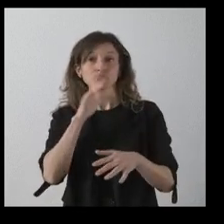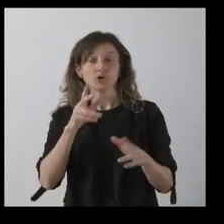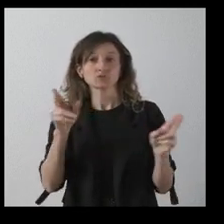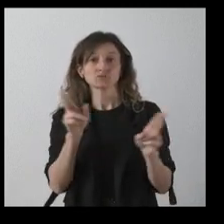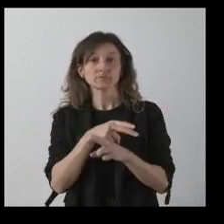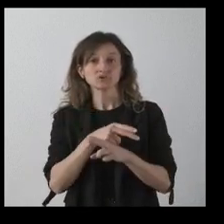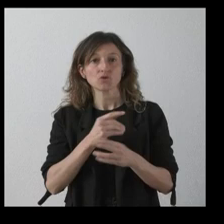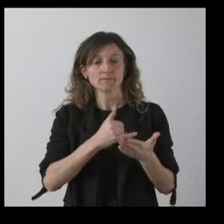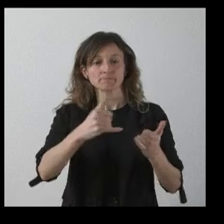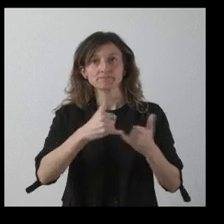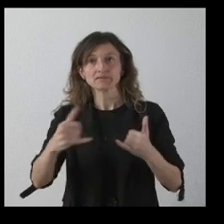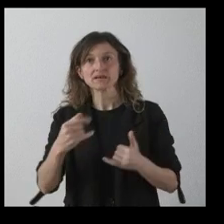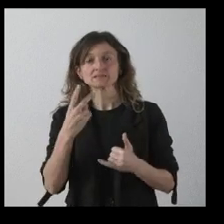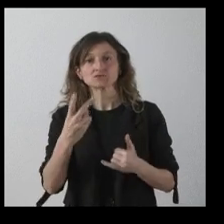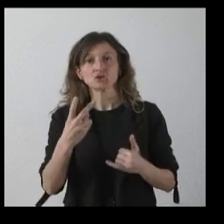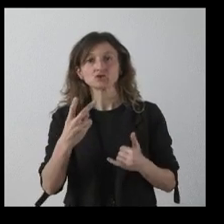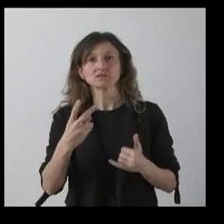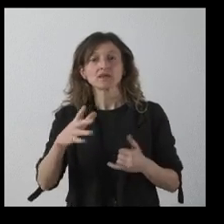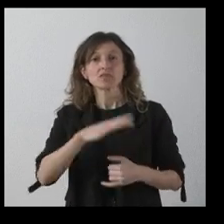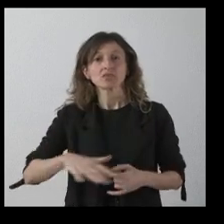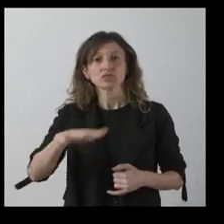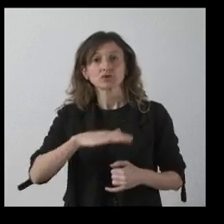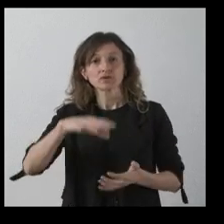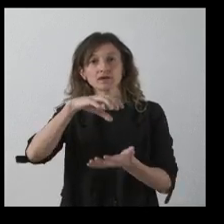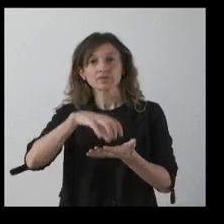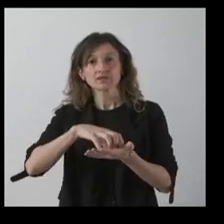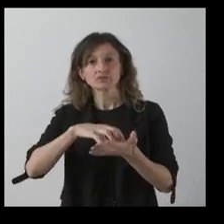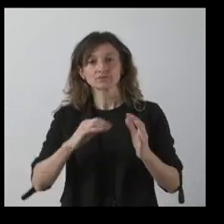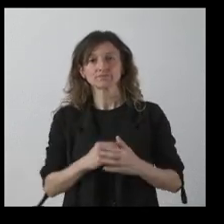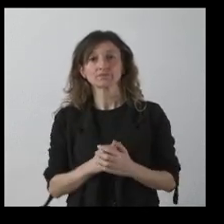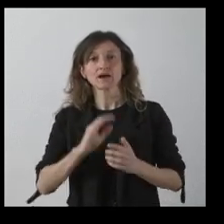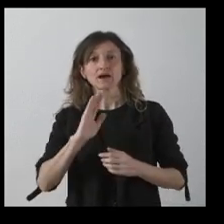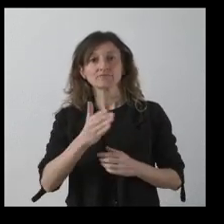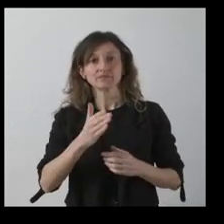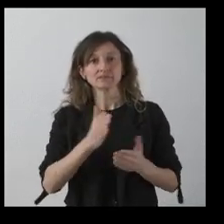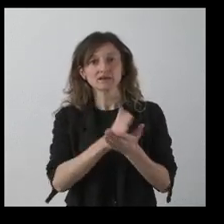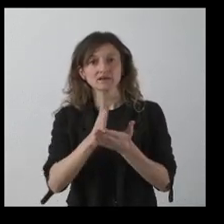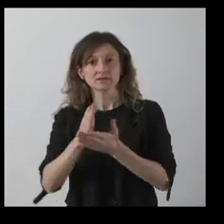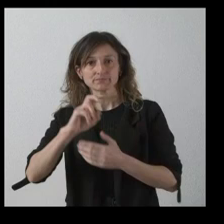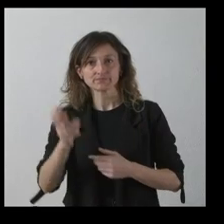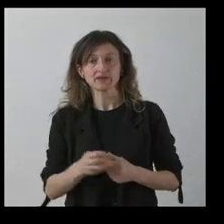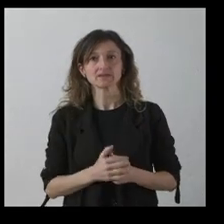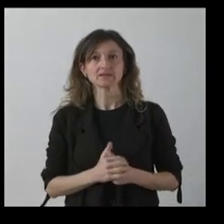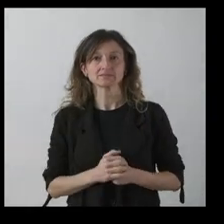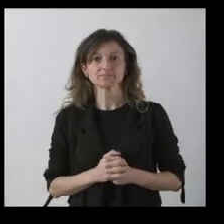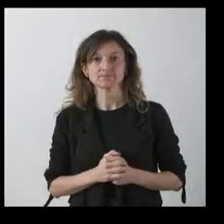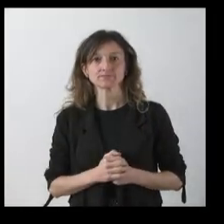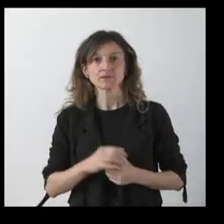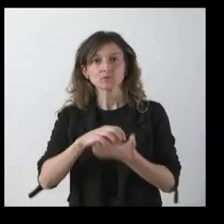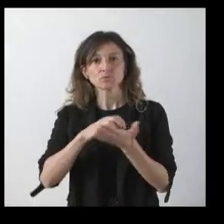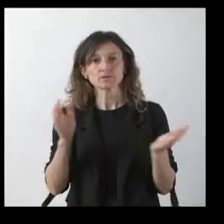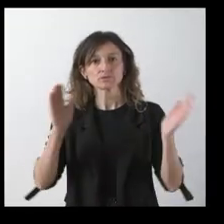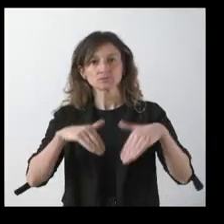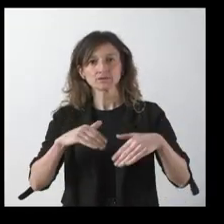de los dos vías de servicio de pediatría en uno de sus centros de salud, lo que afecta a varias localidades. Se trata, innegablemente, de un